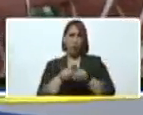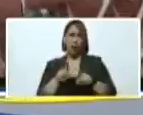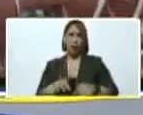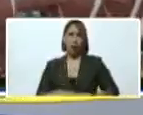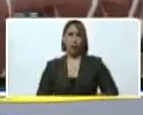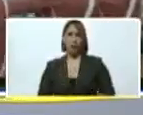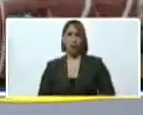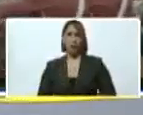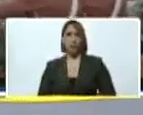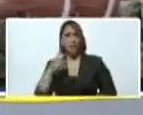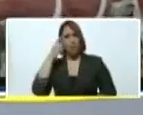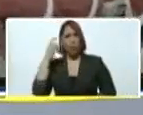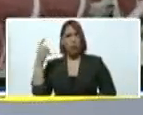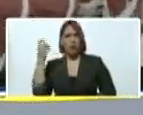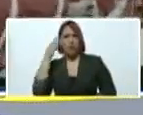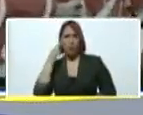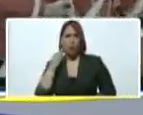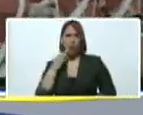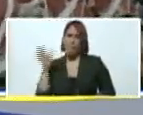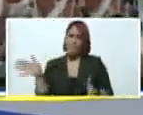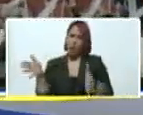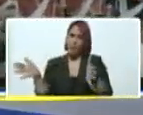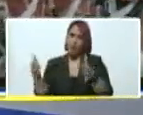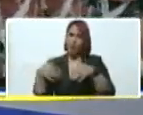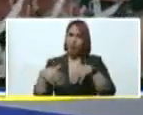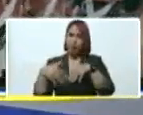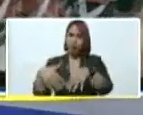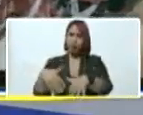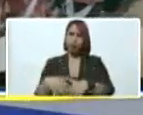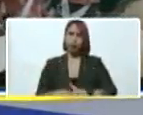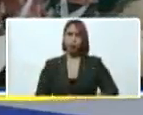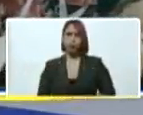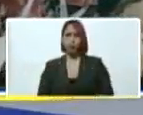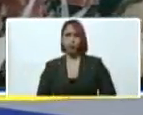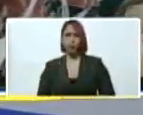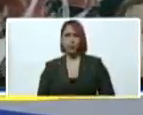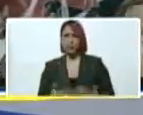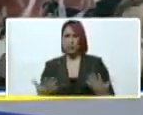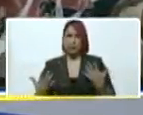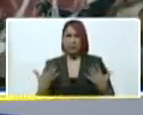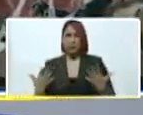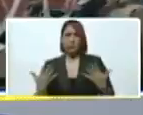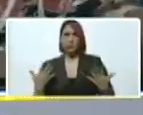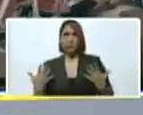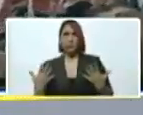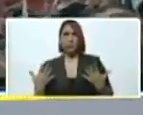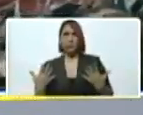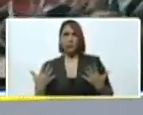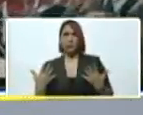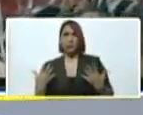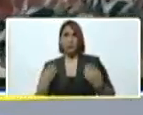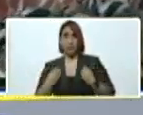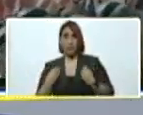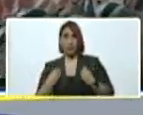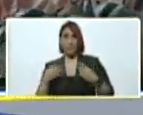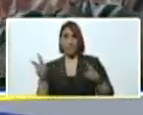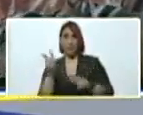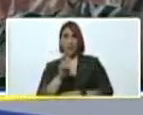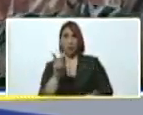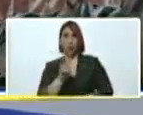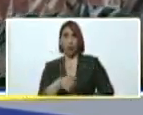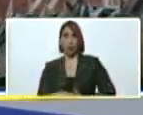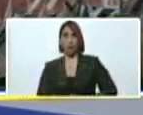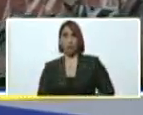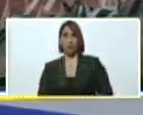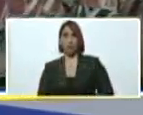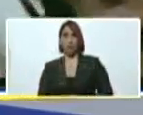No se imaginaba Bolívar arengando a las tropas en una encrucijada definitiva de la vida de Venezuela, de